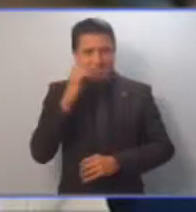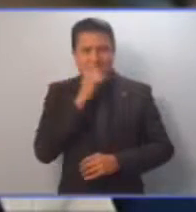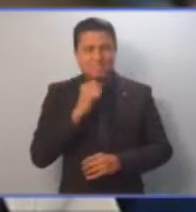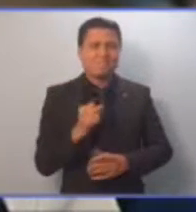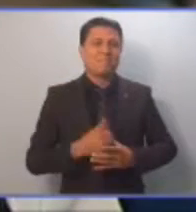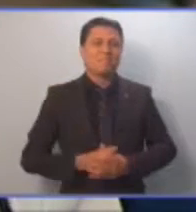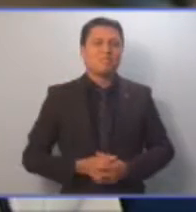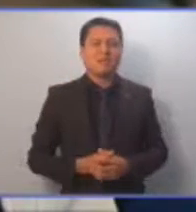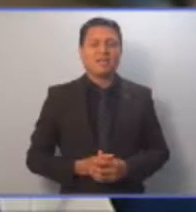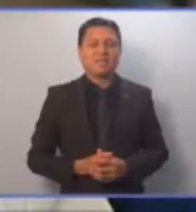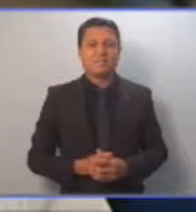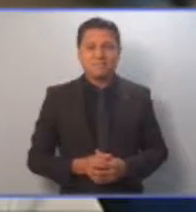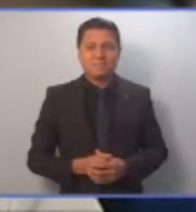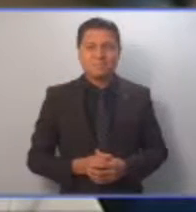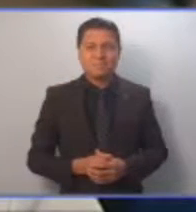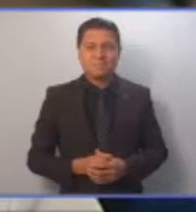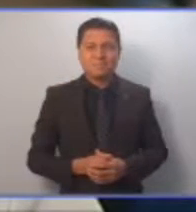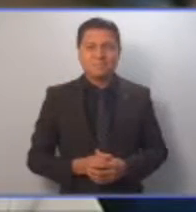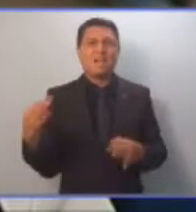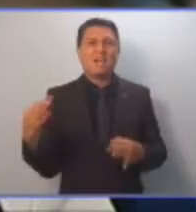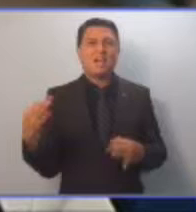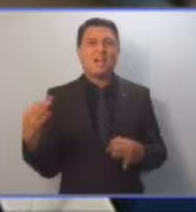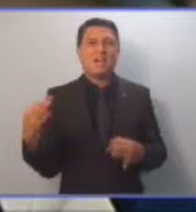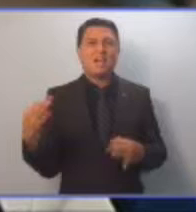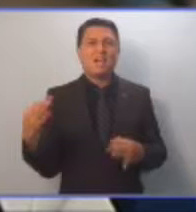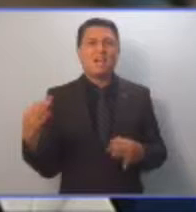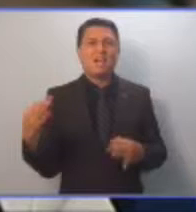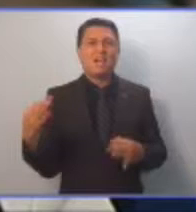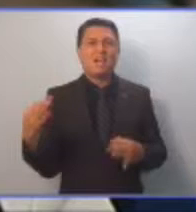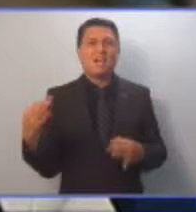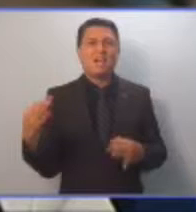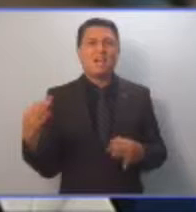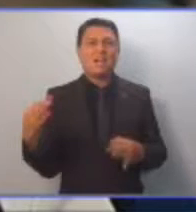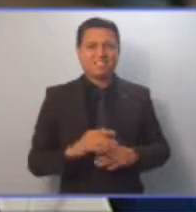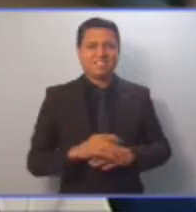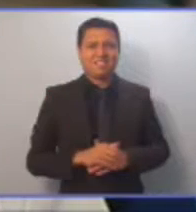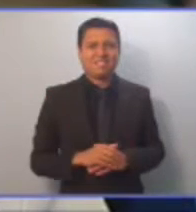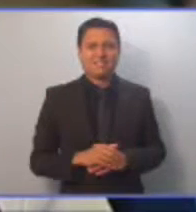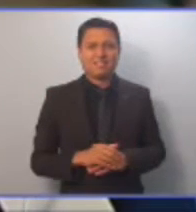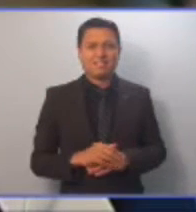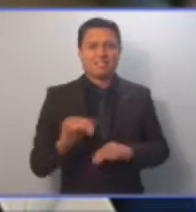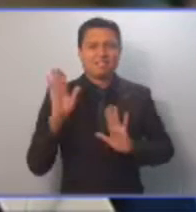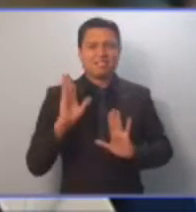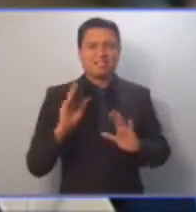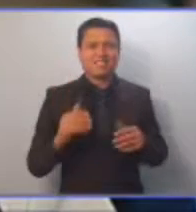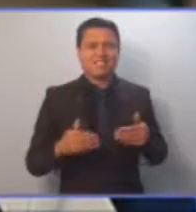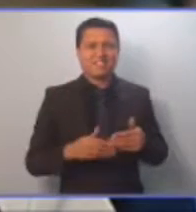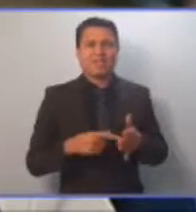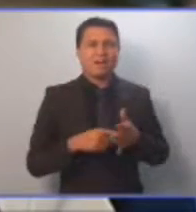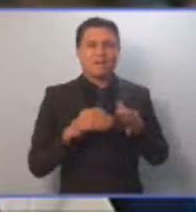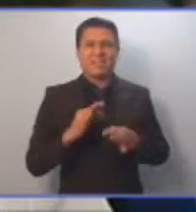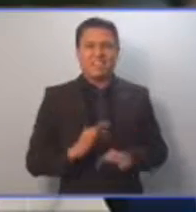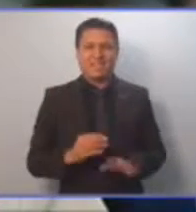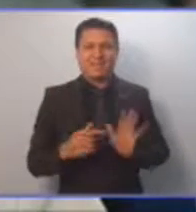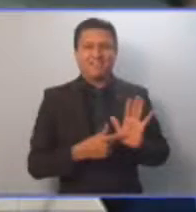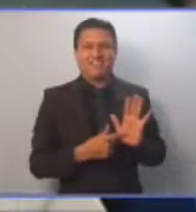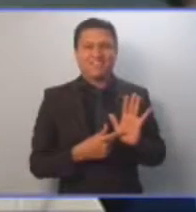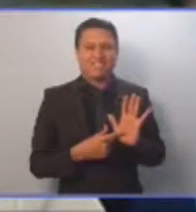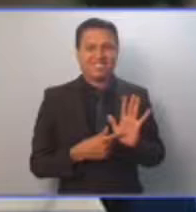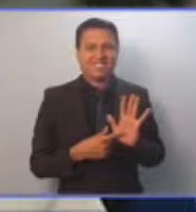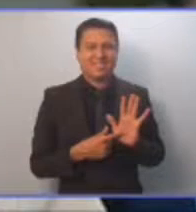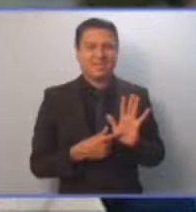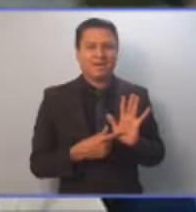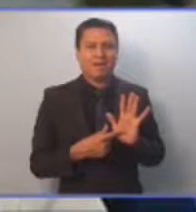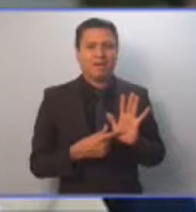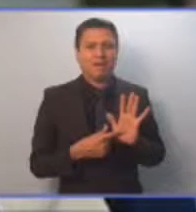Quedamos entonces a la espera del establecimiento de una fecha para poderle otorgar este muy merecido reconocimiento a